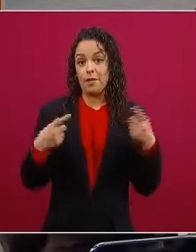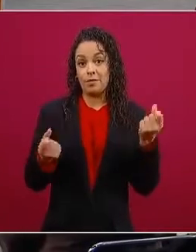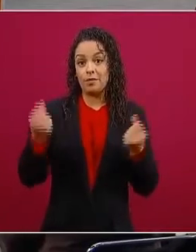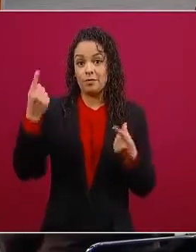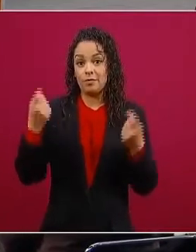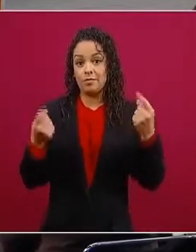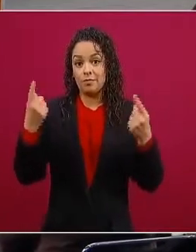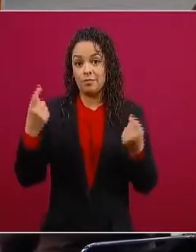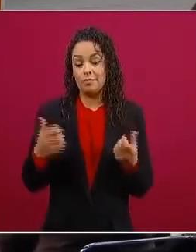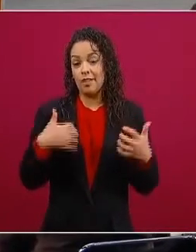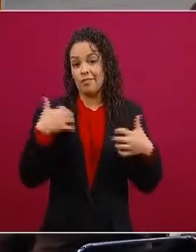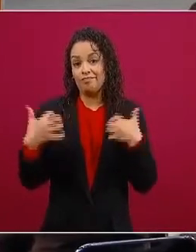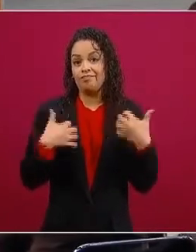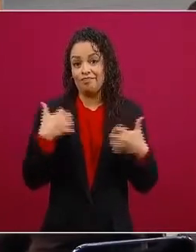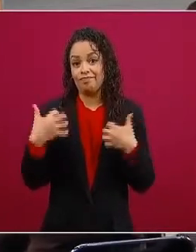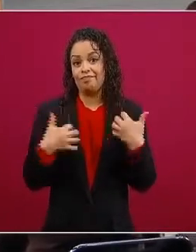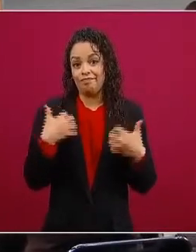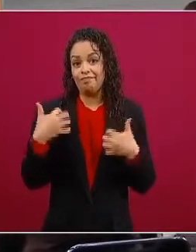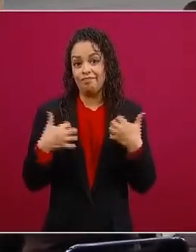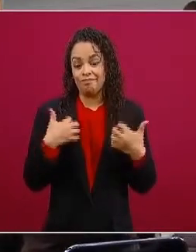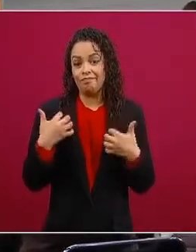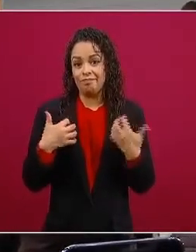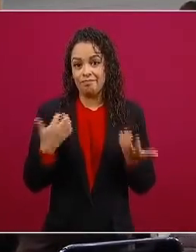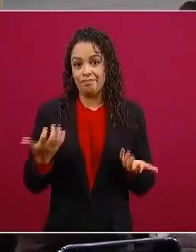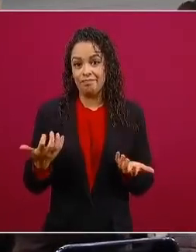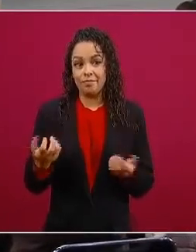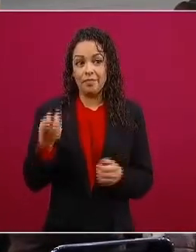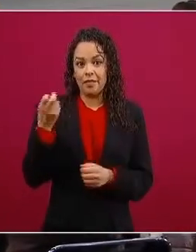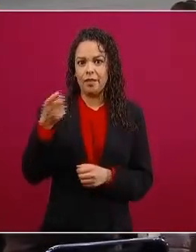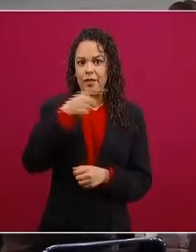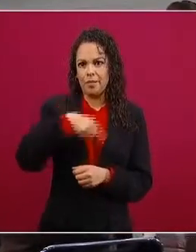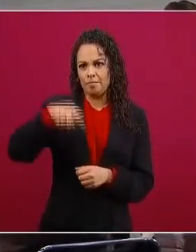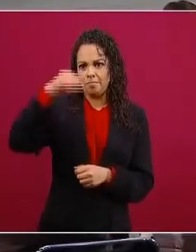apuestan a que no vamos a salir